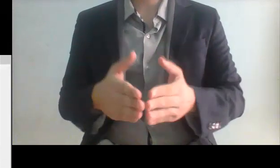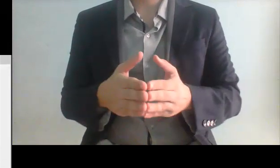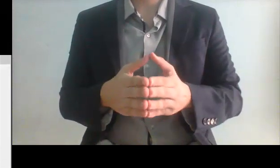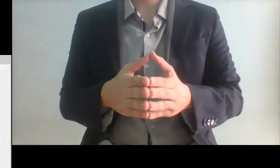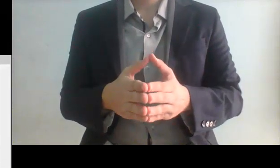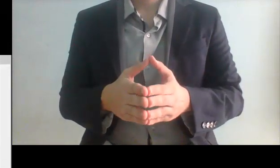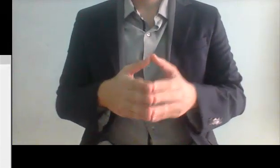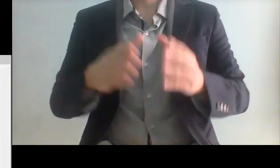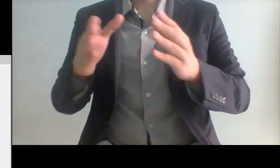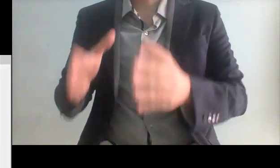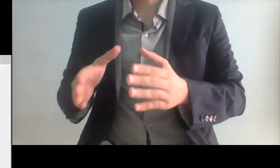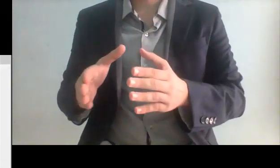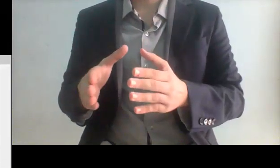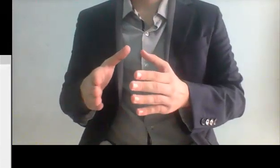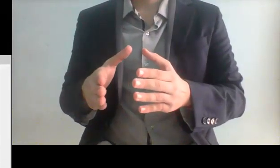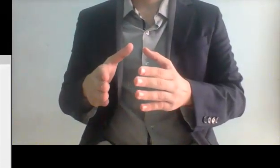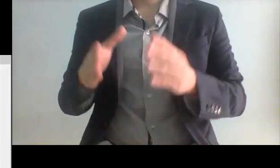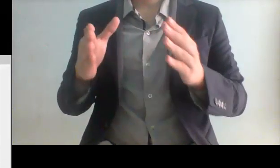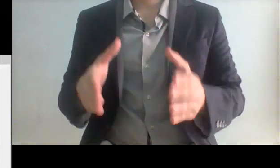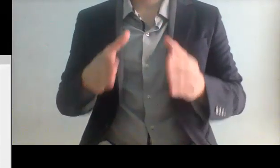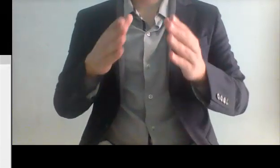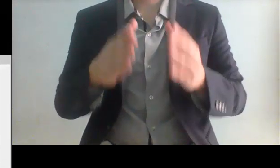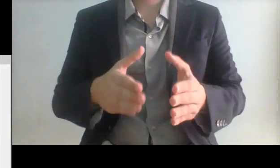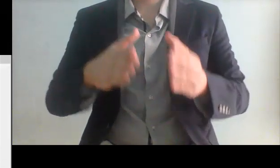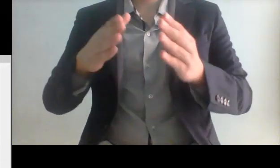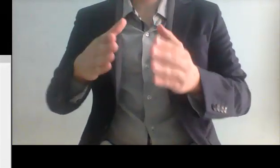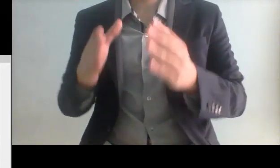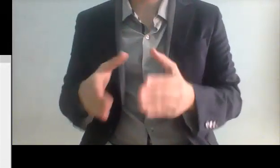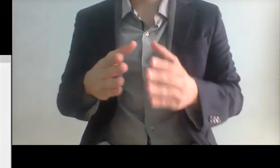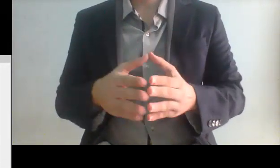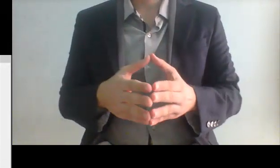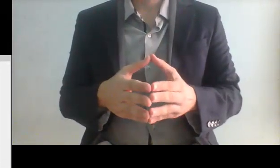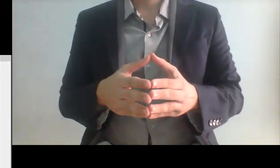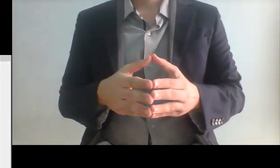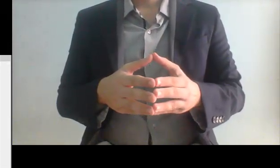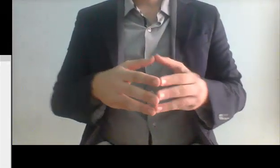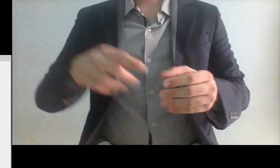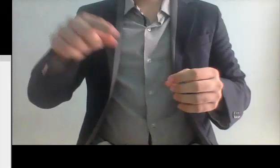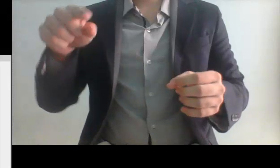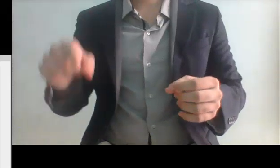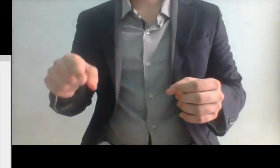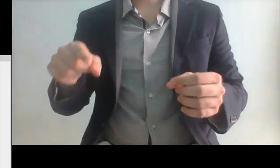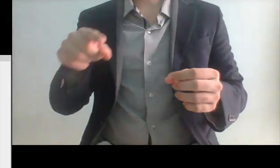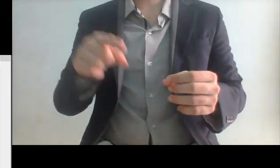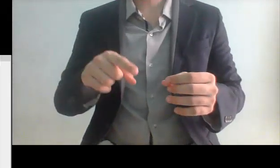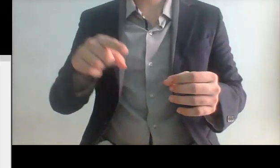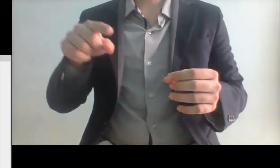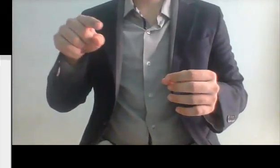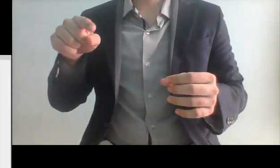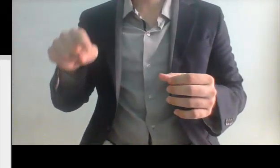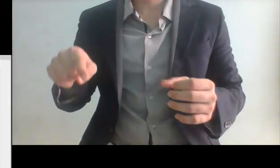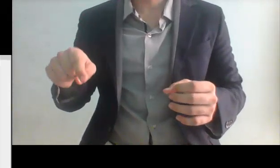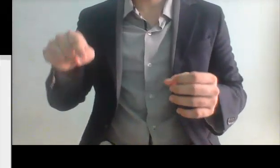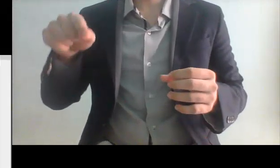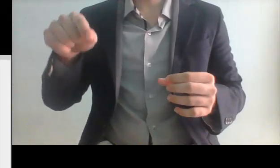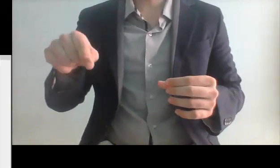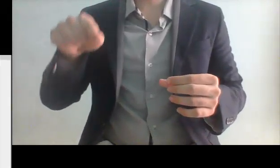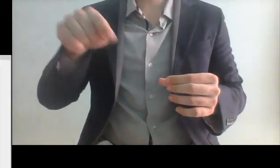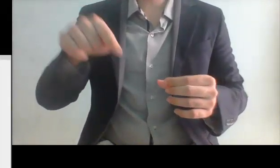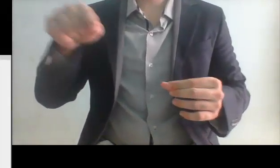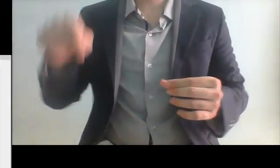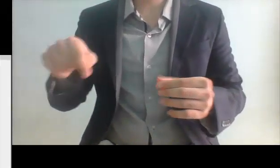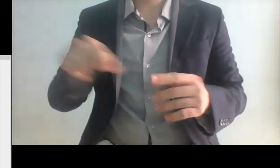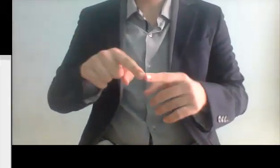esos viejos regímenes los cuales destruyeron nuestro país destruyeron a Pemex porque gracias a las compras que autorizó la